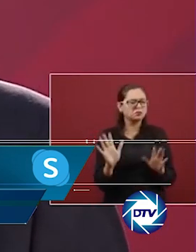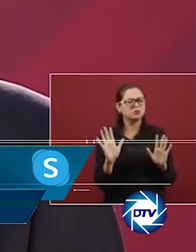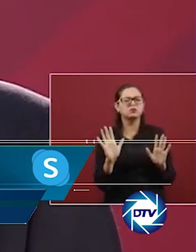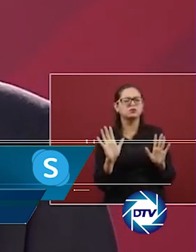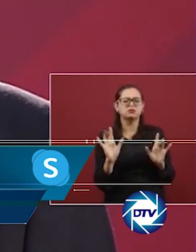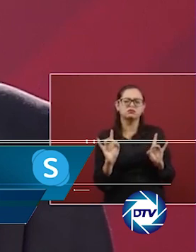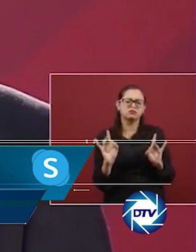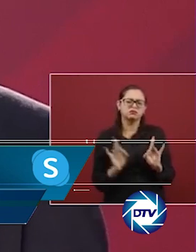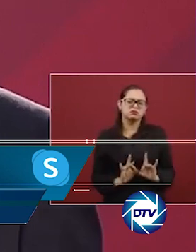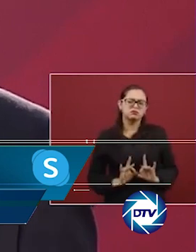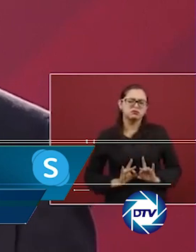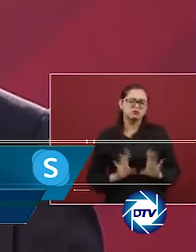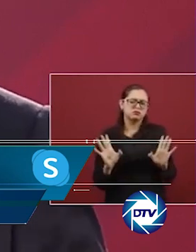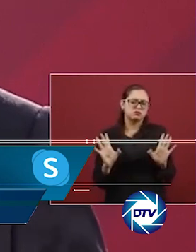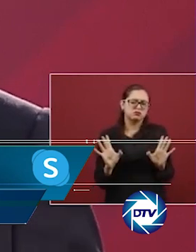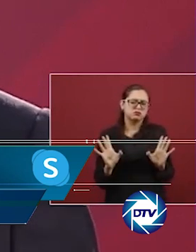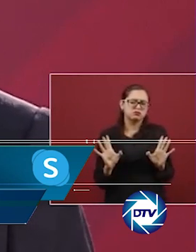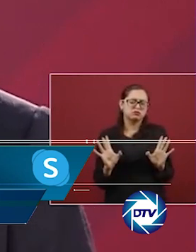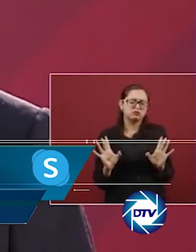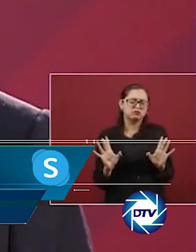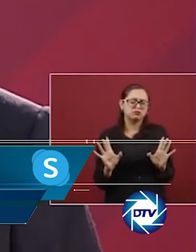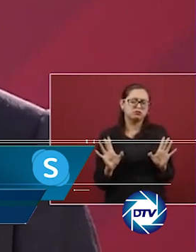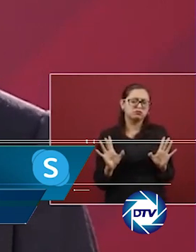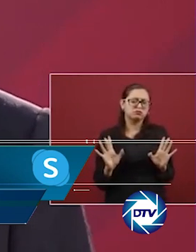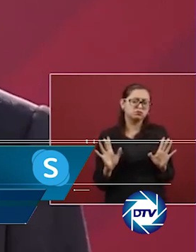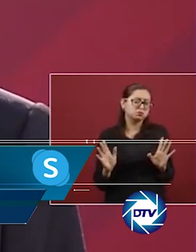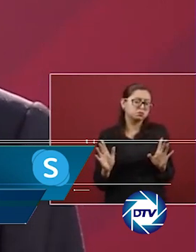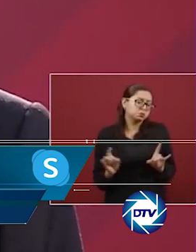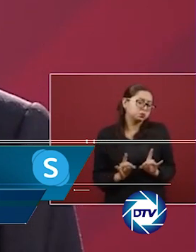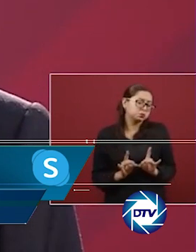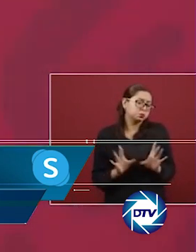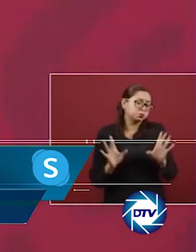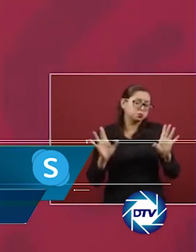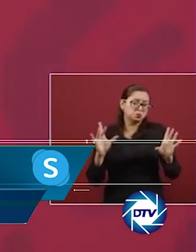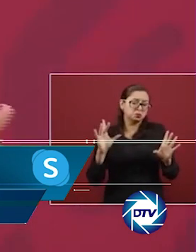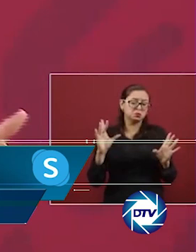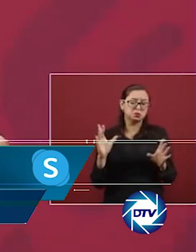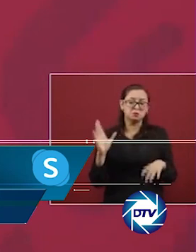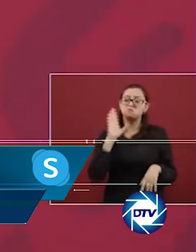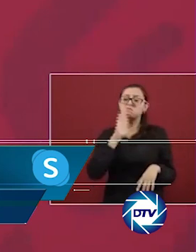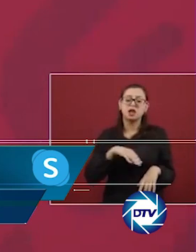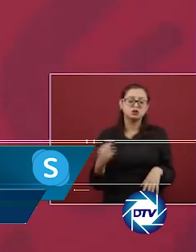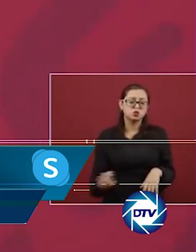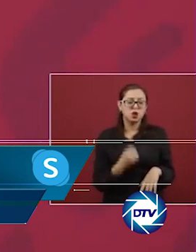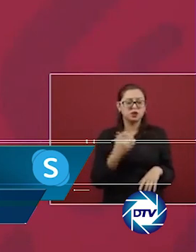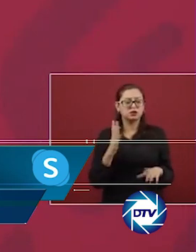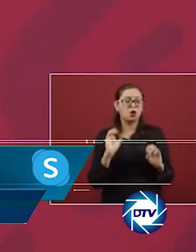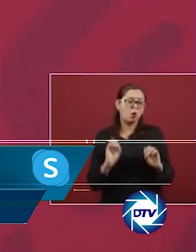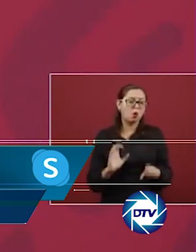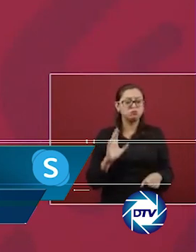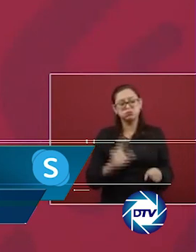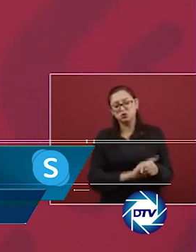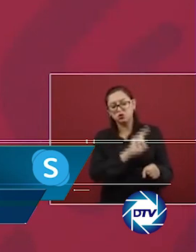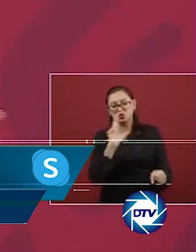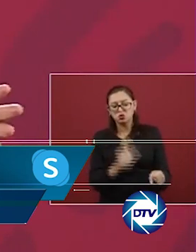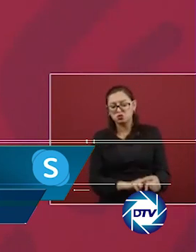Chingada y en el que el hermano del presidente hace sus negocios inmobiliarios. ¿Se conocieron ahí? ¿Por qué cobró el cheque del